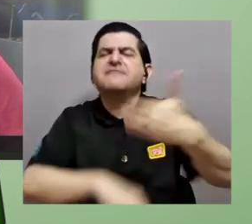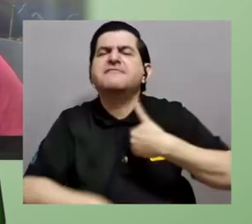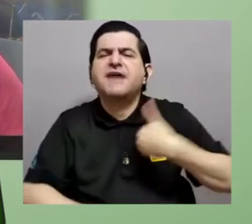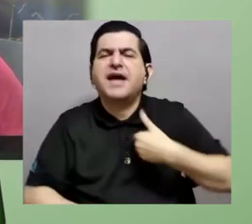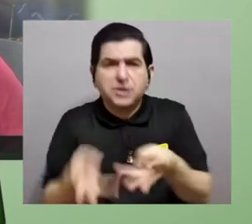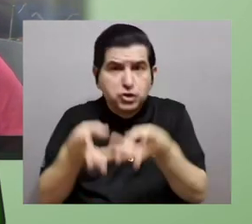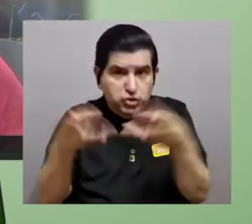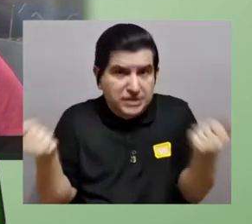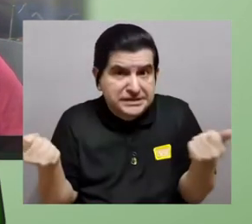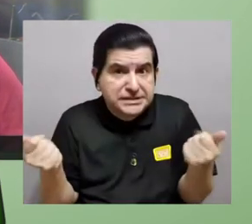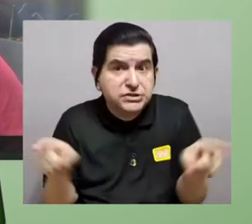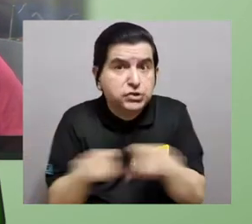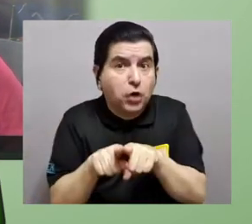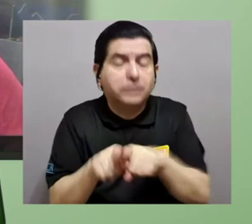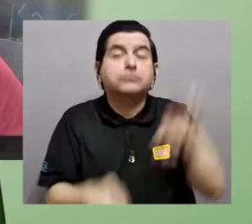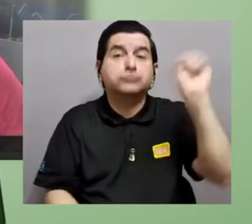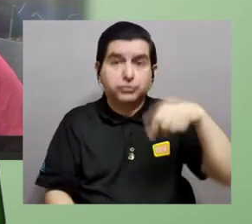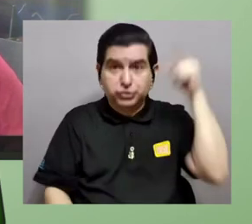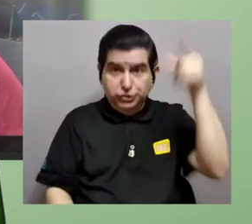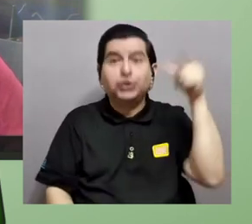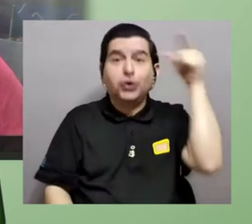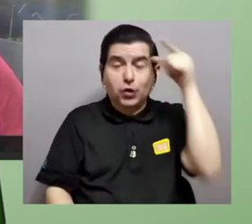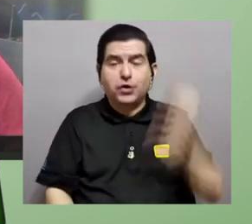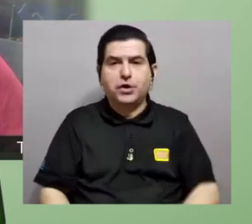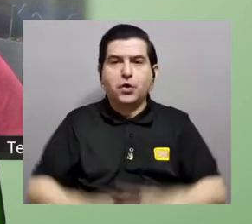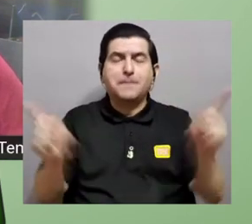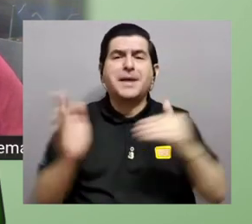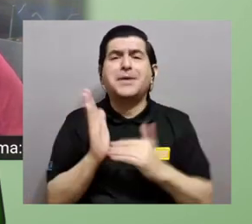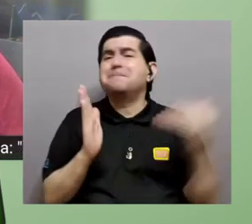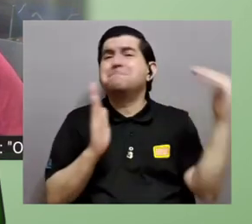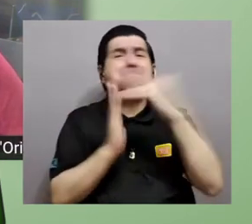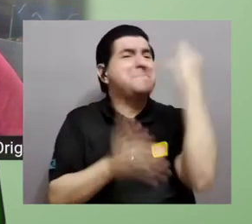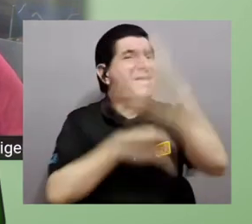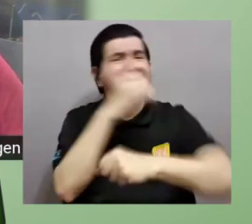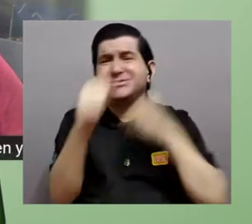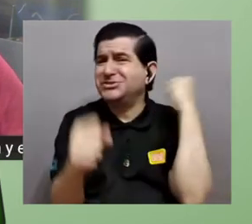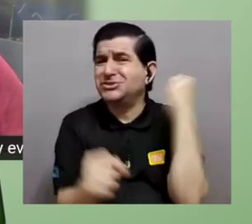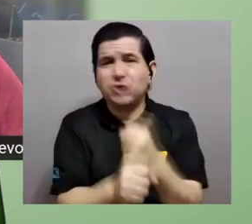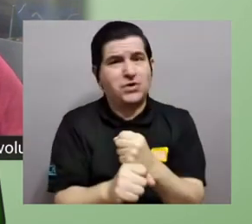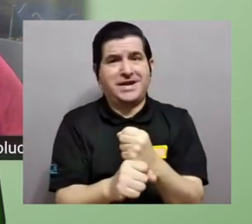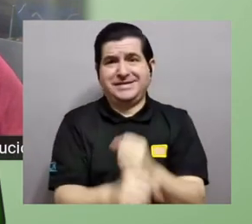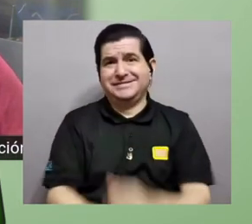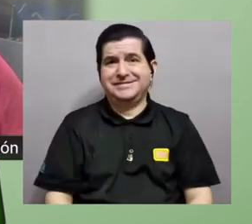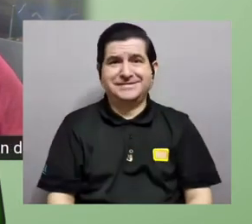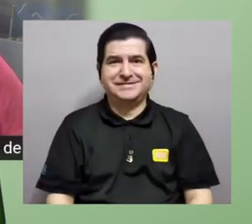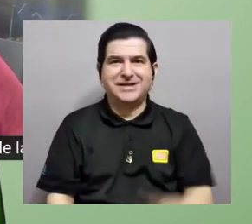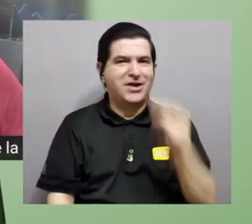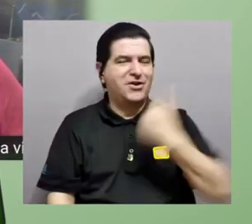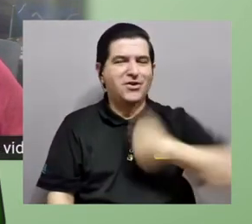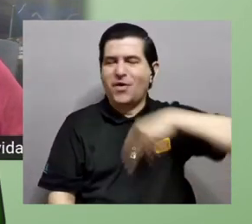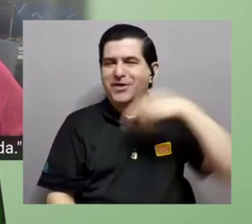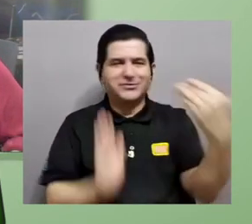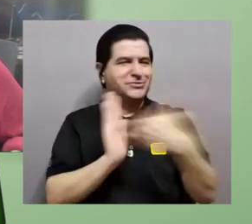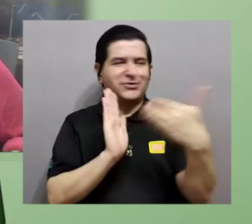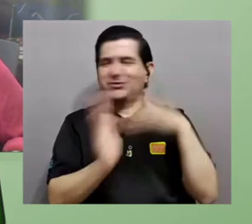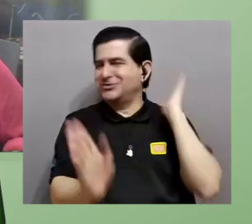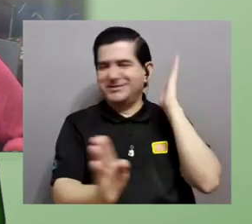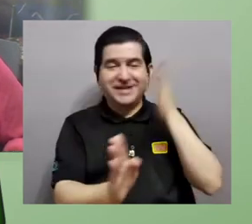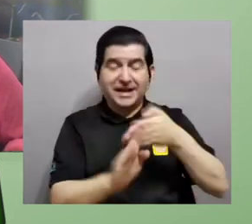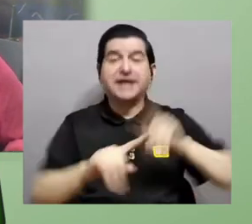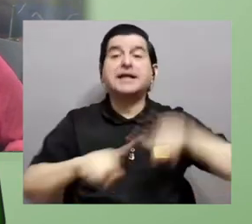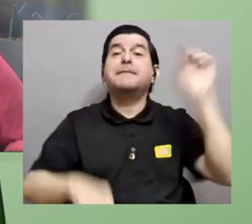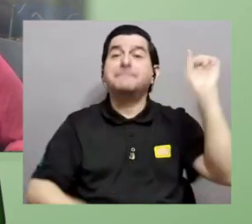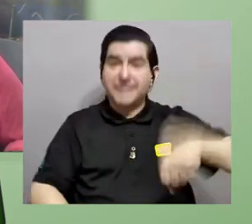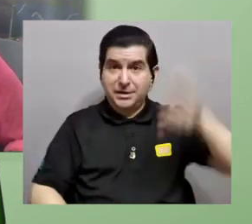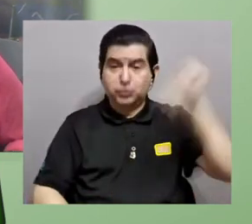qué consecuencias además traería en extinciones y demás. Por supuesto, nada más que son millones de años, ¿verdad? Entonces, no nos va a afectar